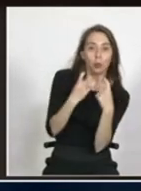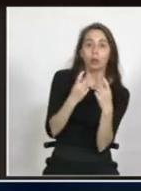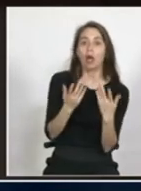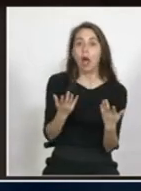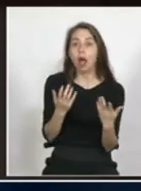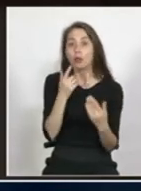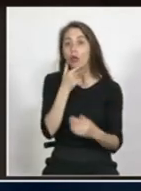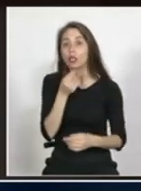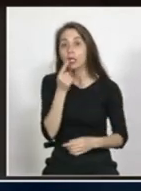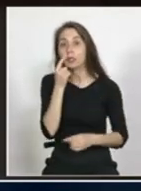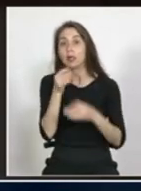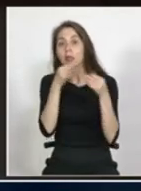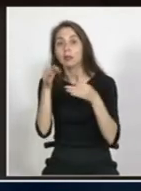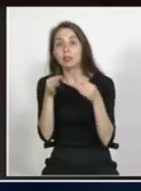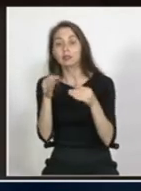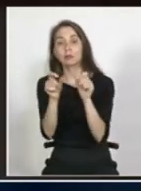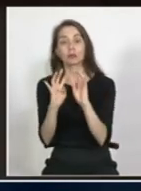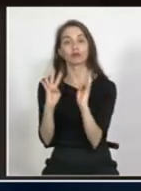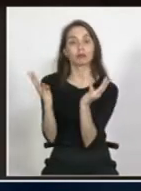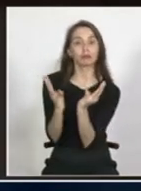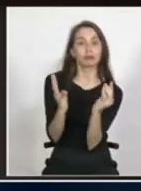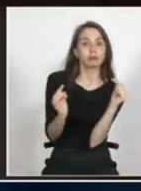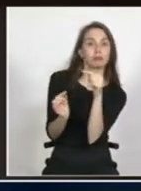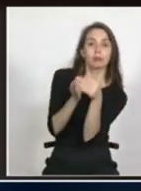pregunta comentario alguno de los panelistas